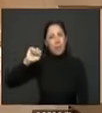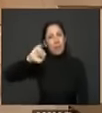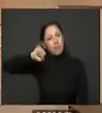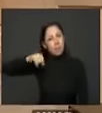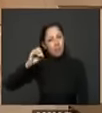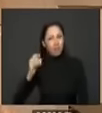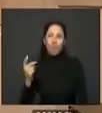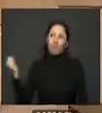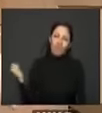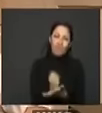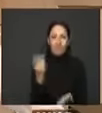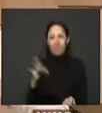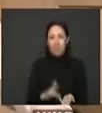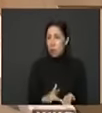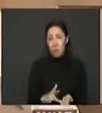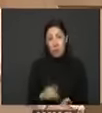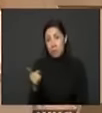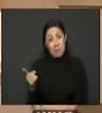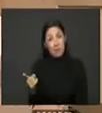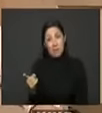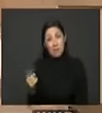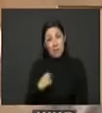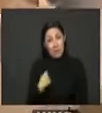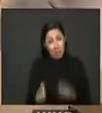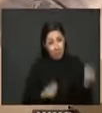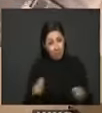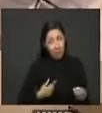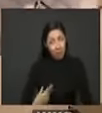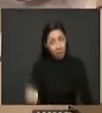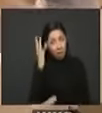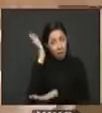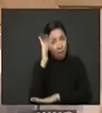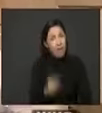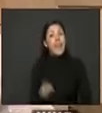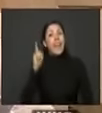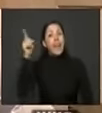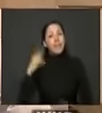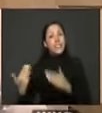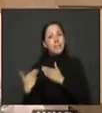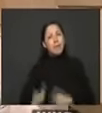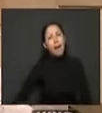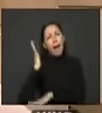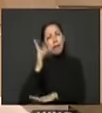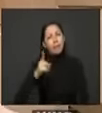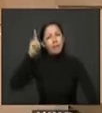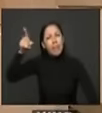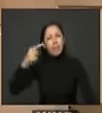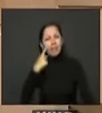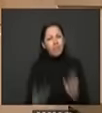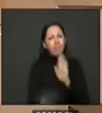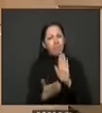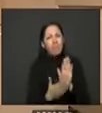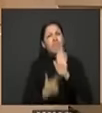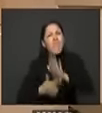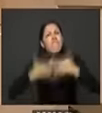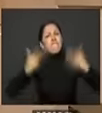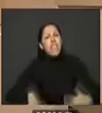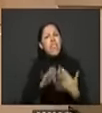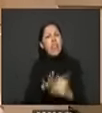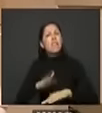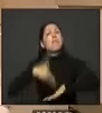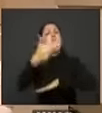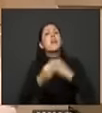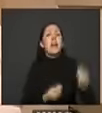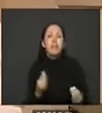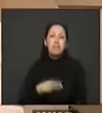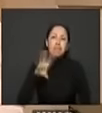primero no haya hecho la tarea esto que estamos haciendo nosotros hoy eso es lo que tiene que hacer el general Naranjo es decir ve al país cómo va ser el posconflicto yo